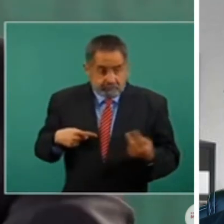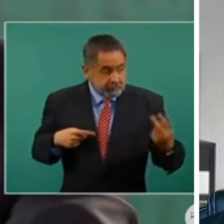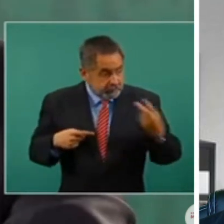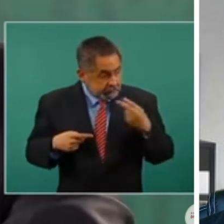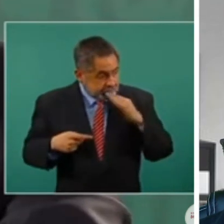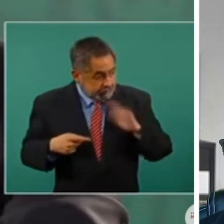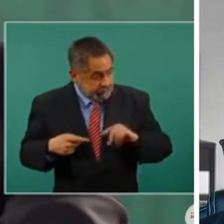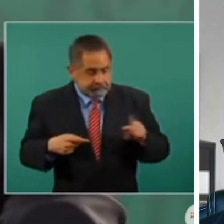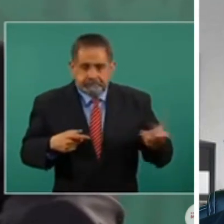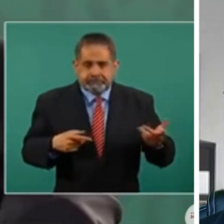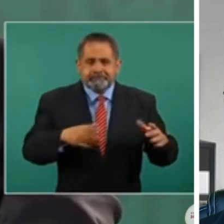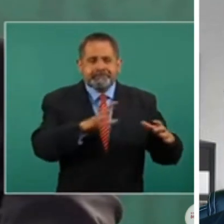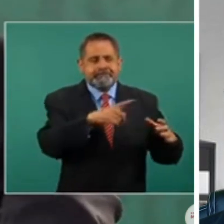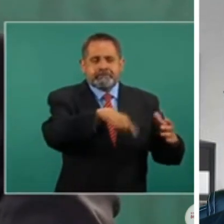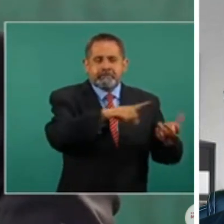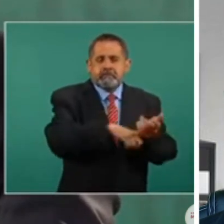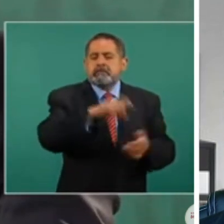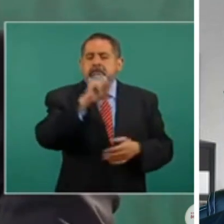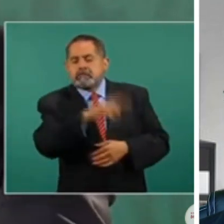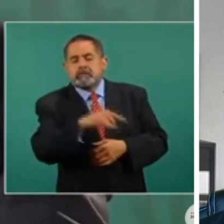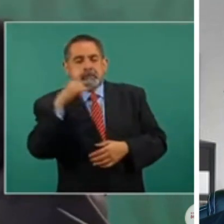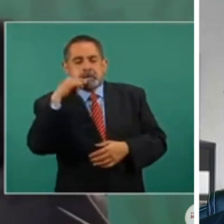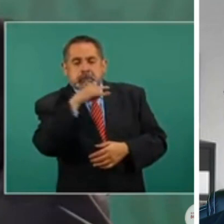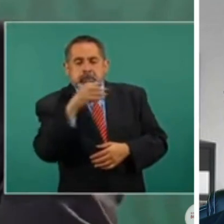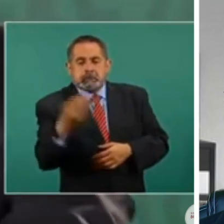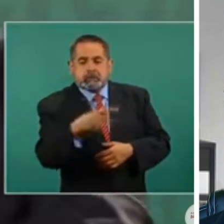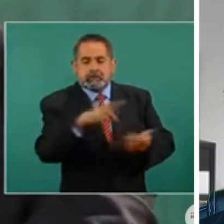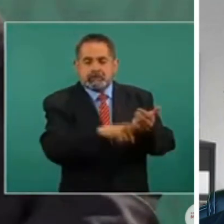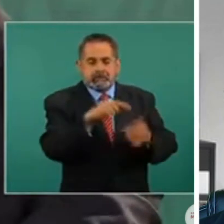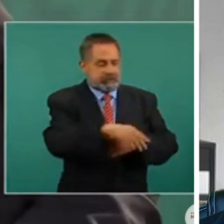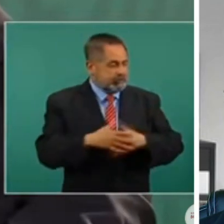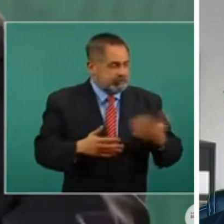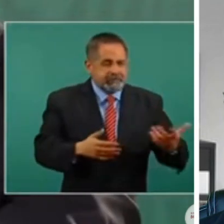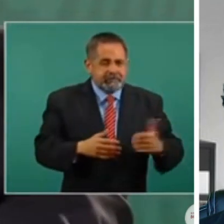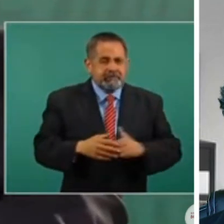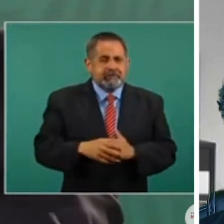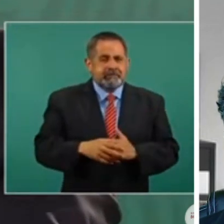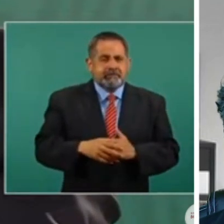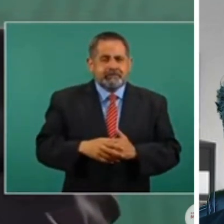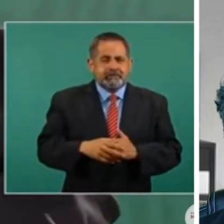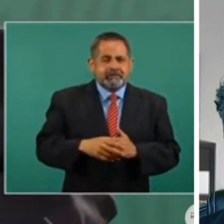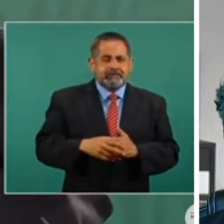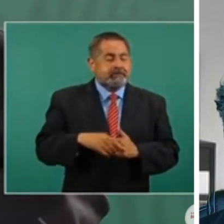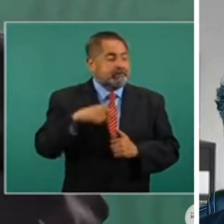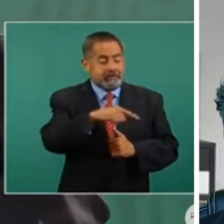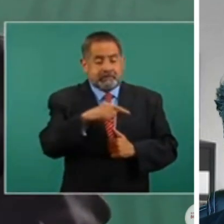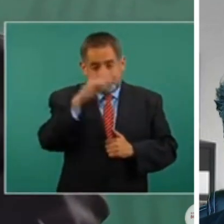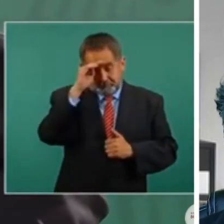Porque el conservador también es hipócrita. Lo que se le da al de arriba,